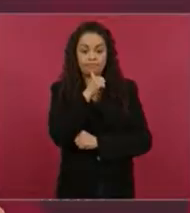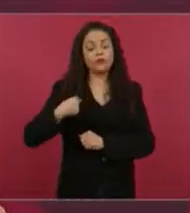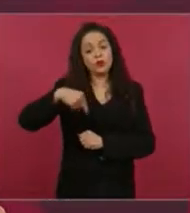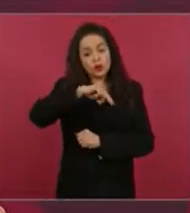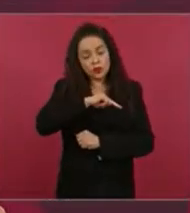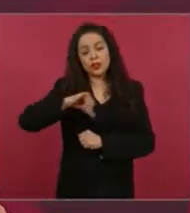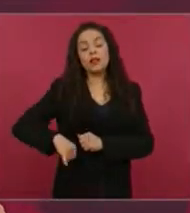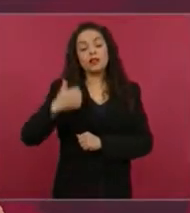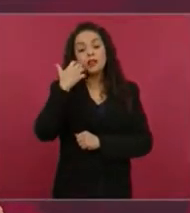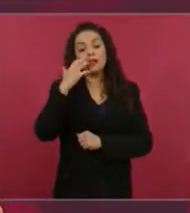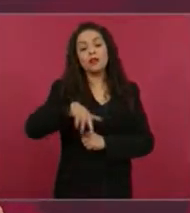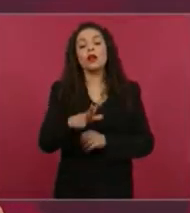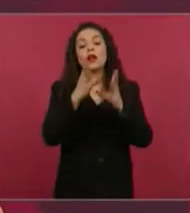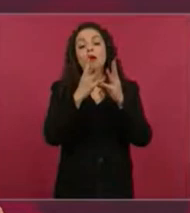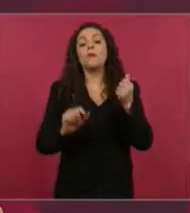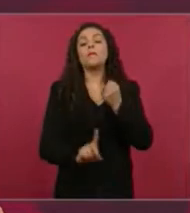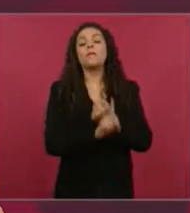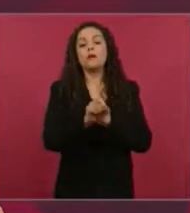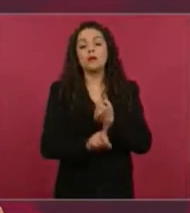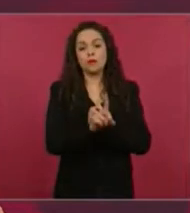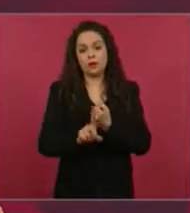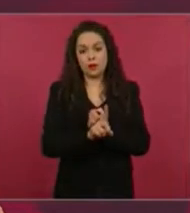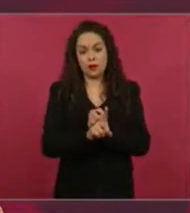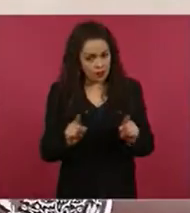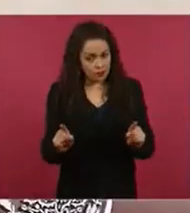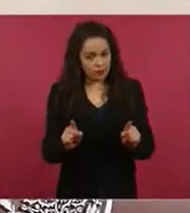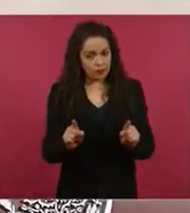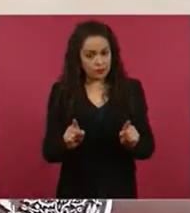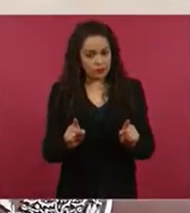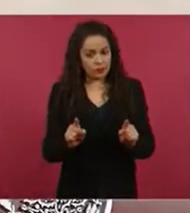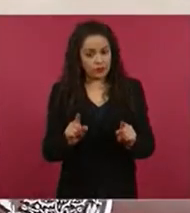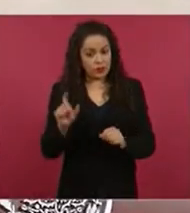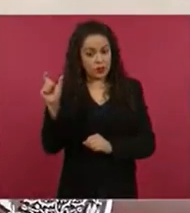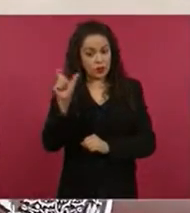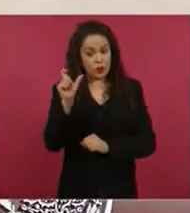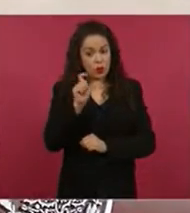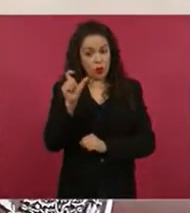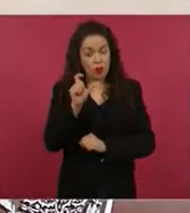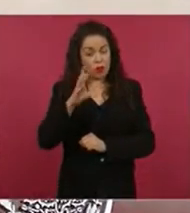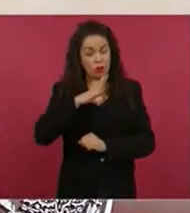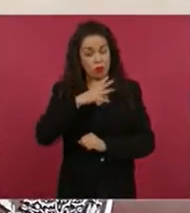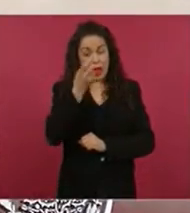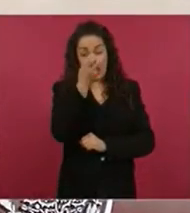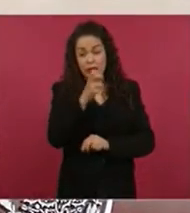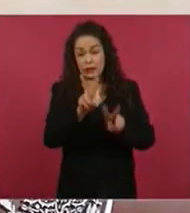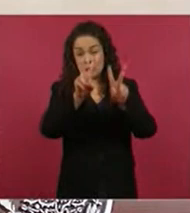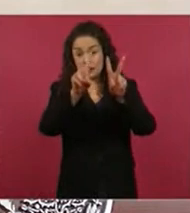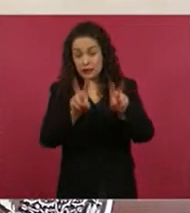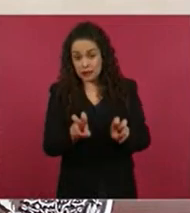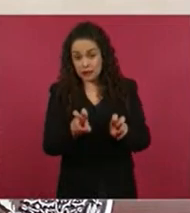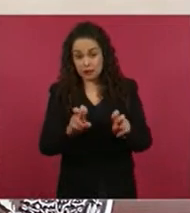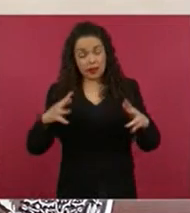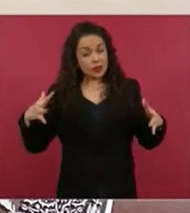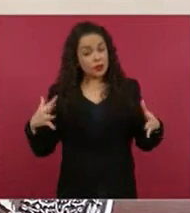solución pacífica. Cuando se enfrentan estos conflictos tan lamentables, es una situación